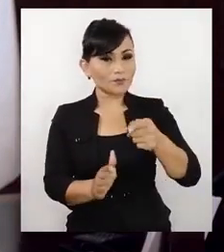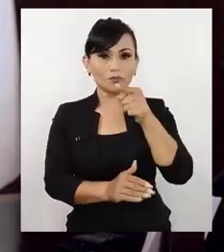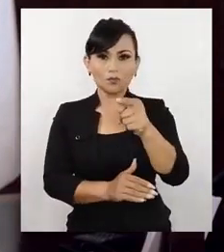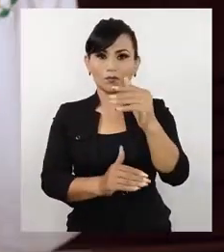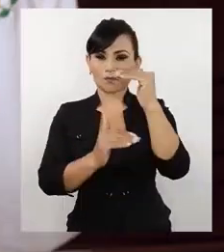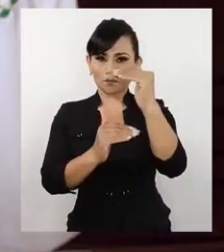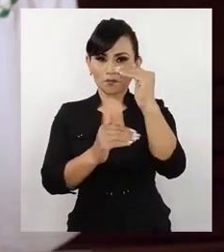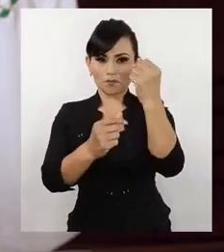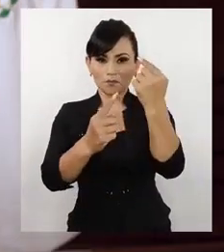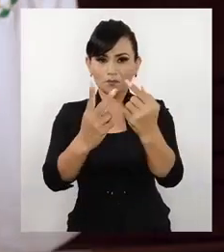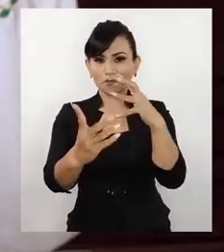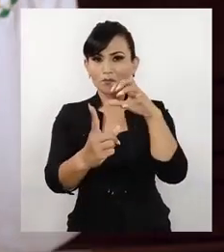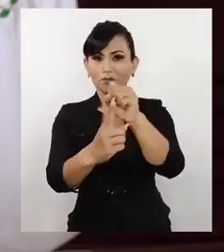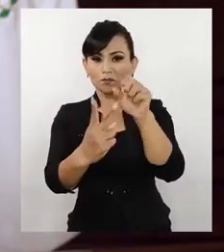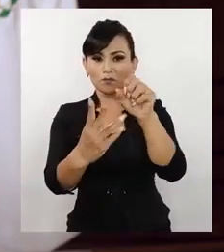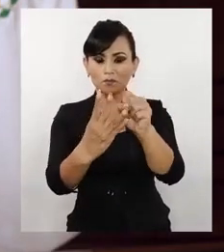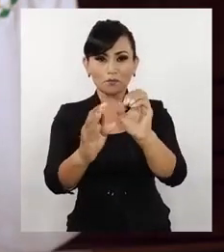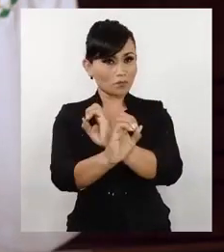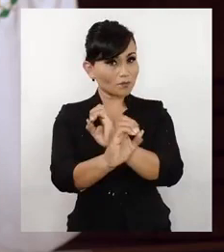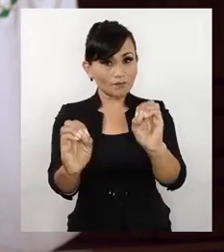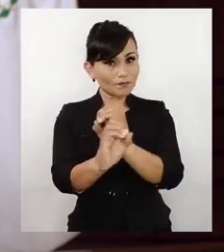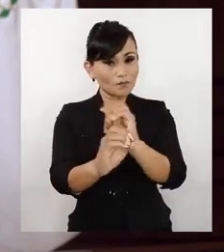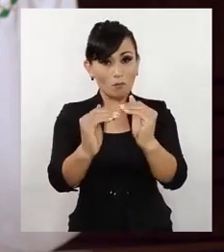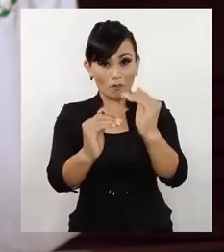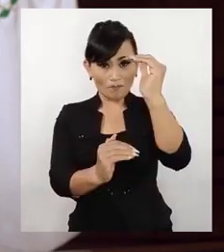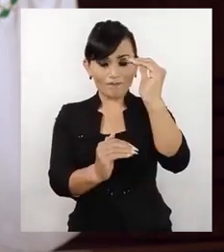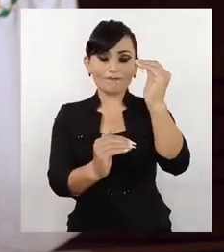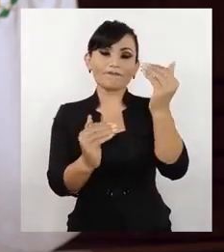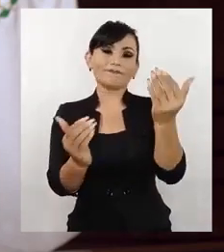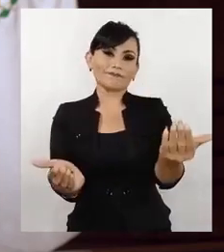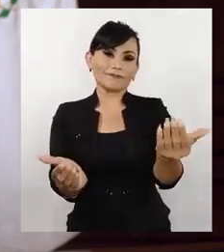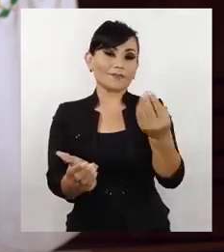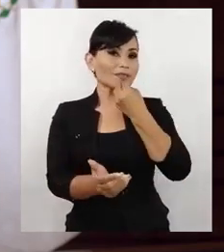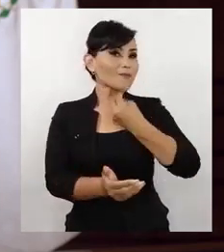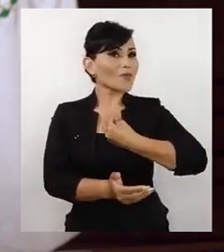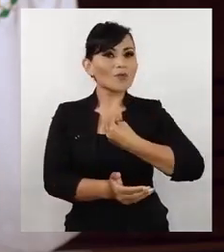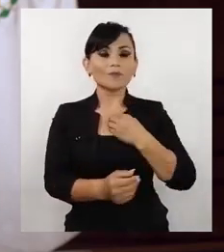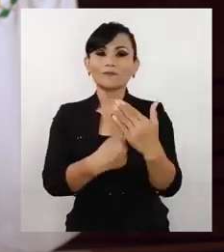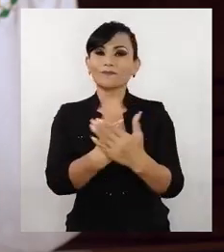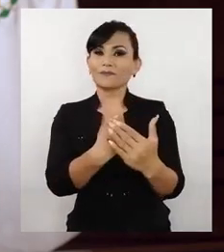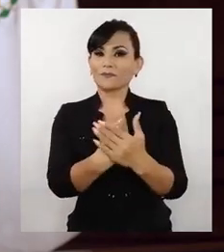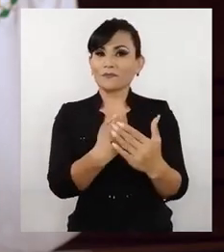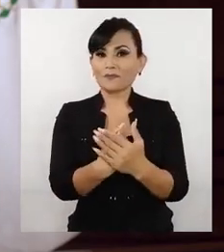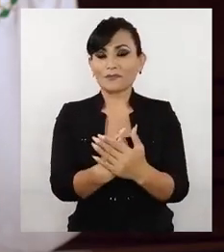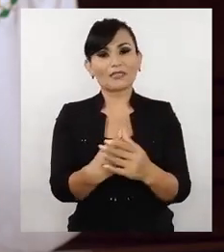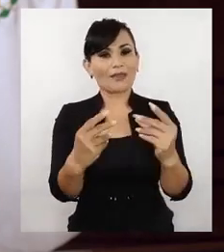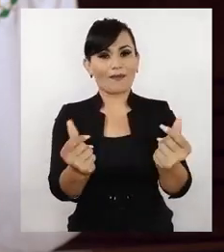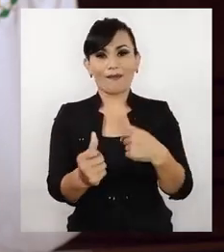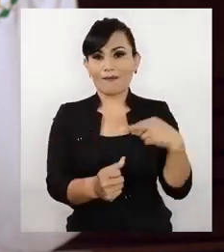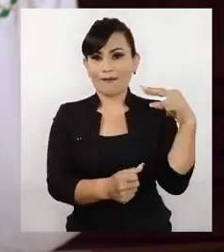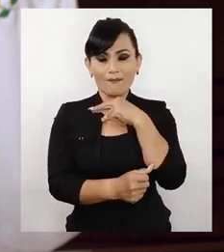micrositio reitero si no logramos estar dentro de las metas establecidas en el sistema de